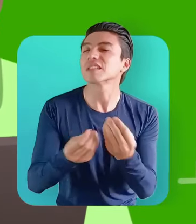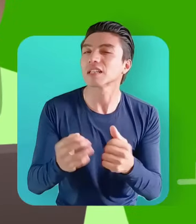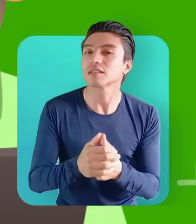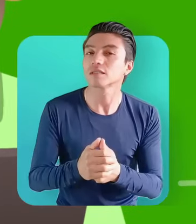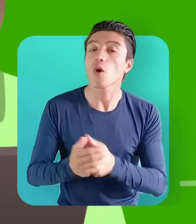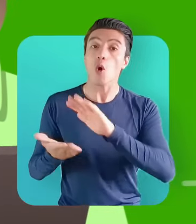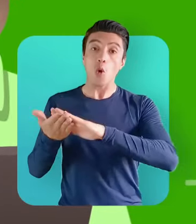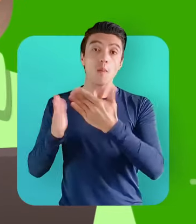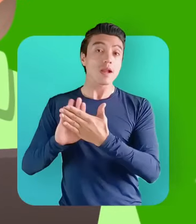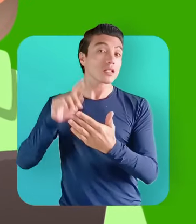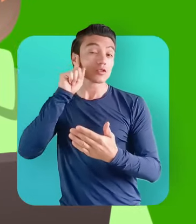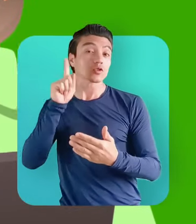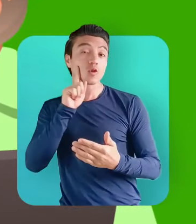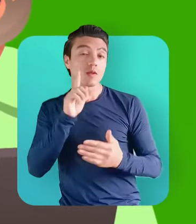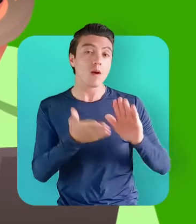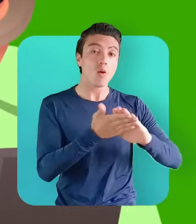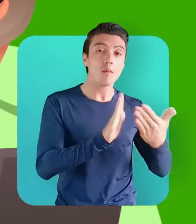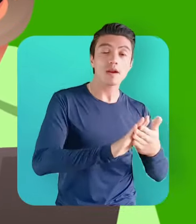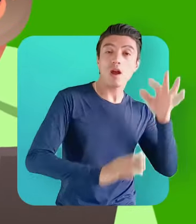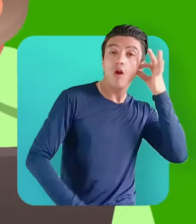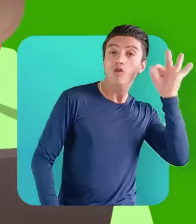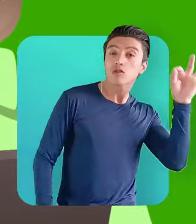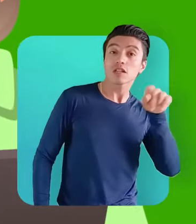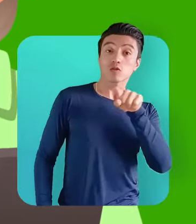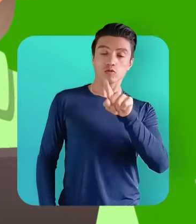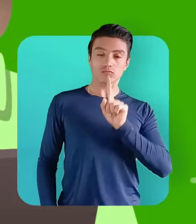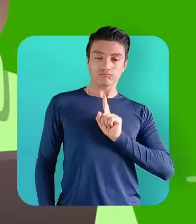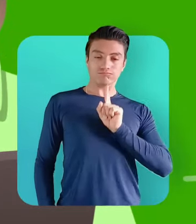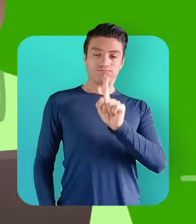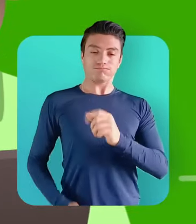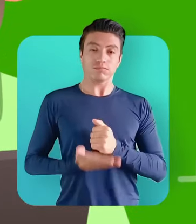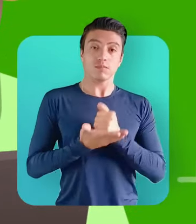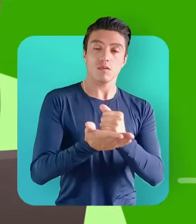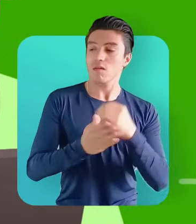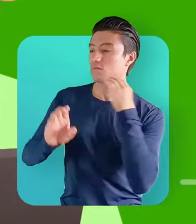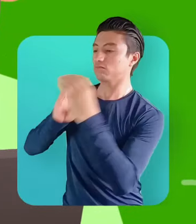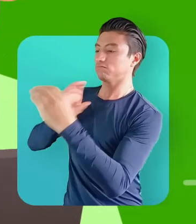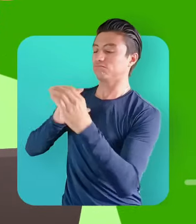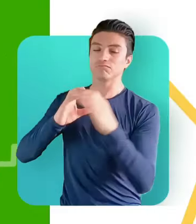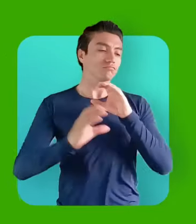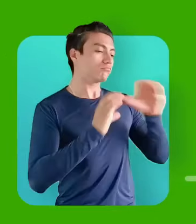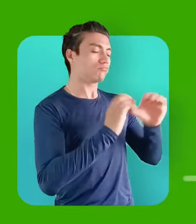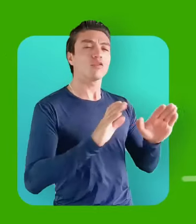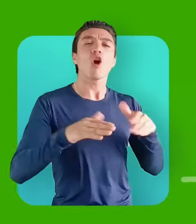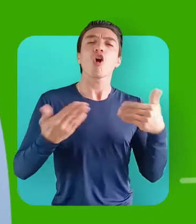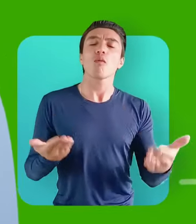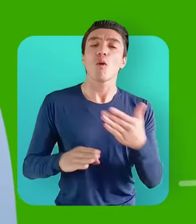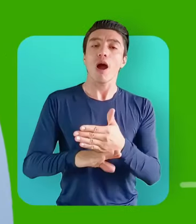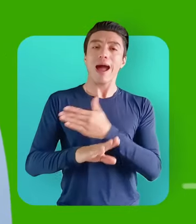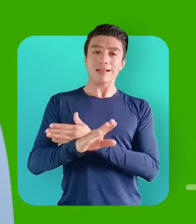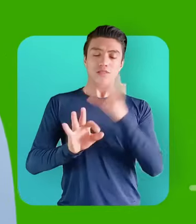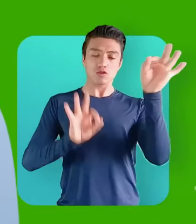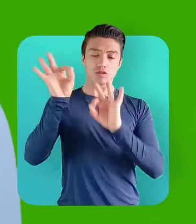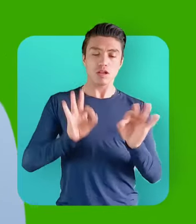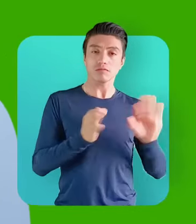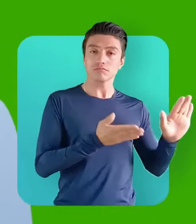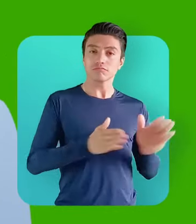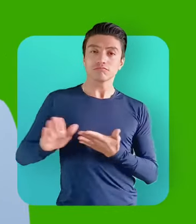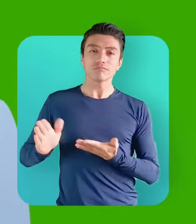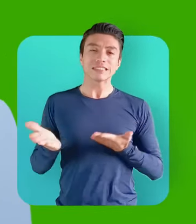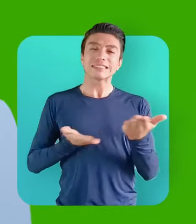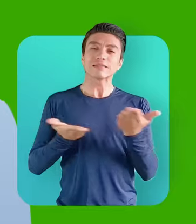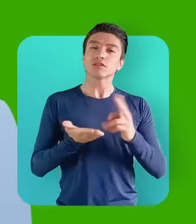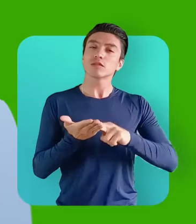egresado SENA, mediarás la comunicación entre la población sorda con la sociedad oyente, al coordinar y preparar el servicio de